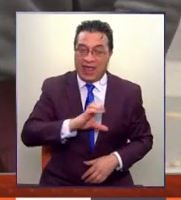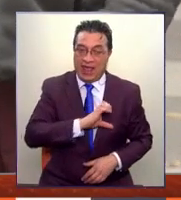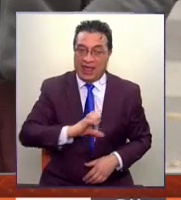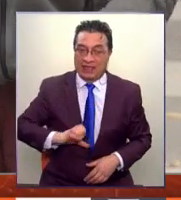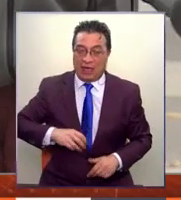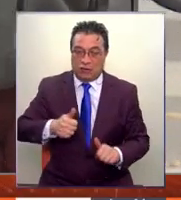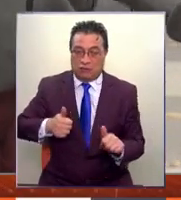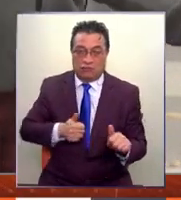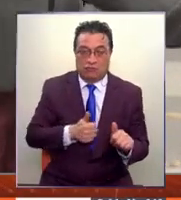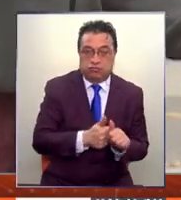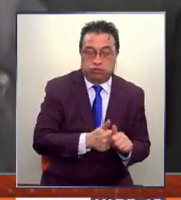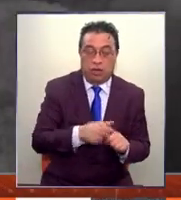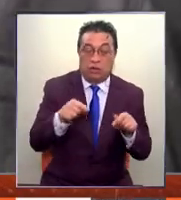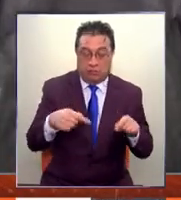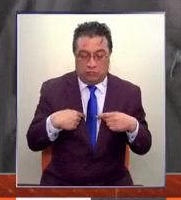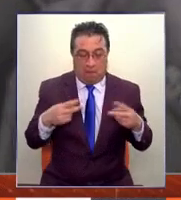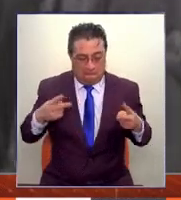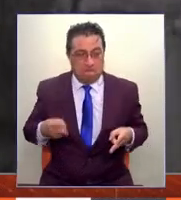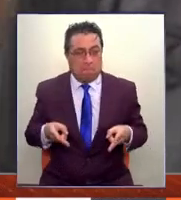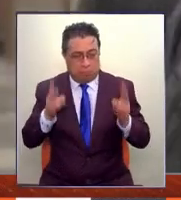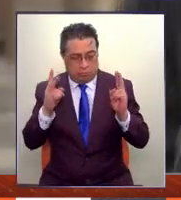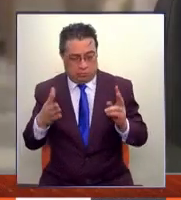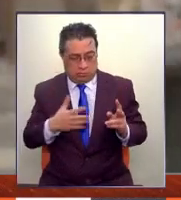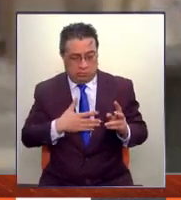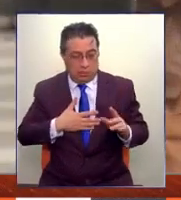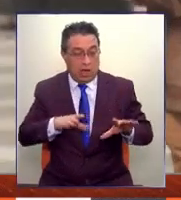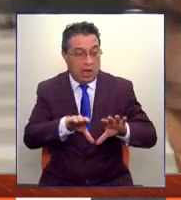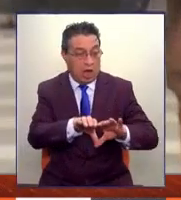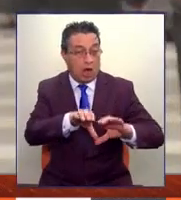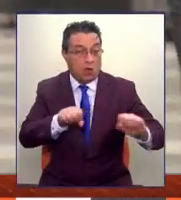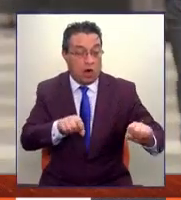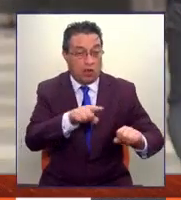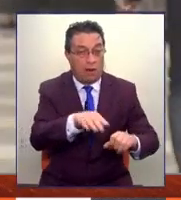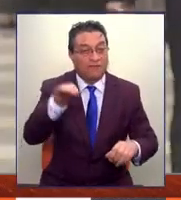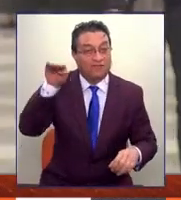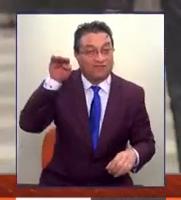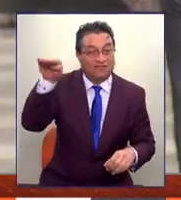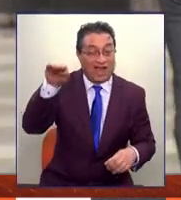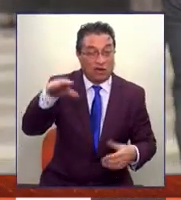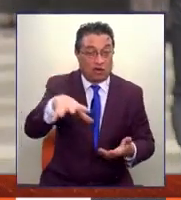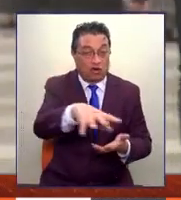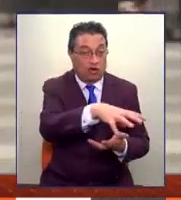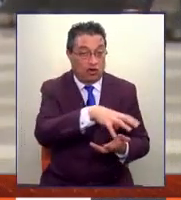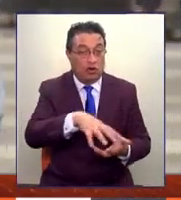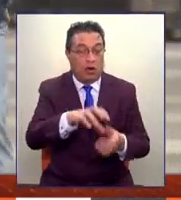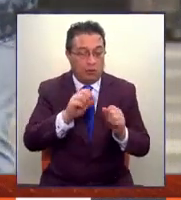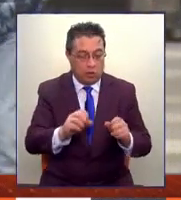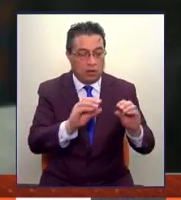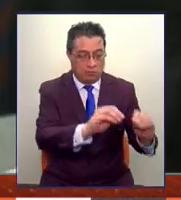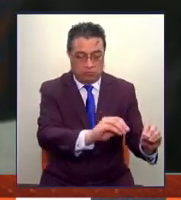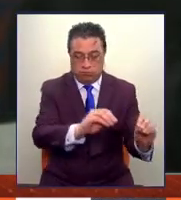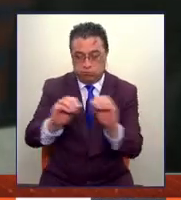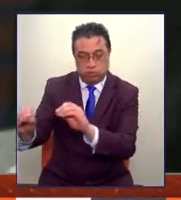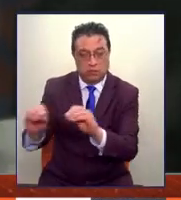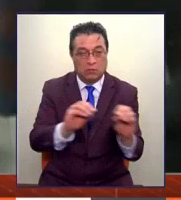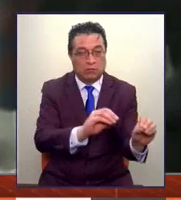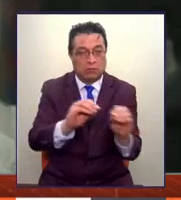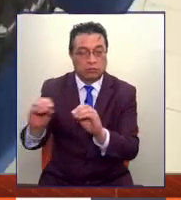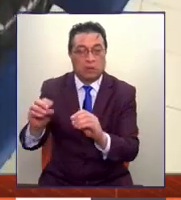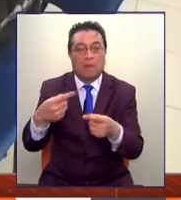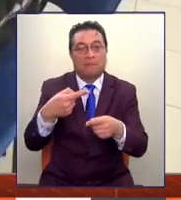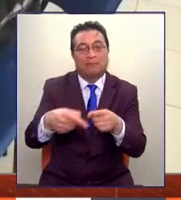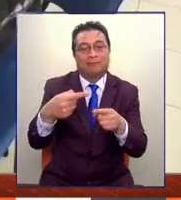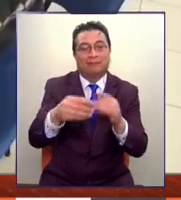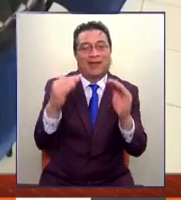Eso es lo que nos permite, en un acuerdo con la banca de la plaza, poder hacer esta postergación de dividendo.